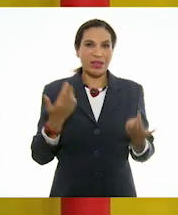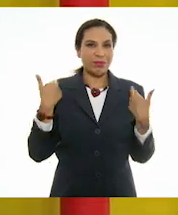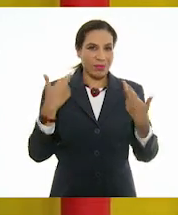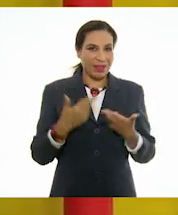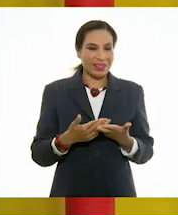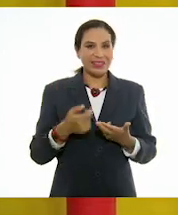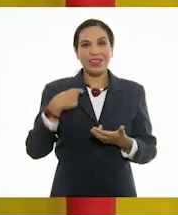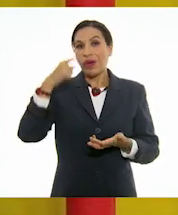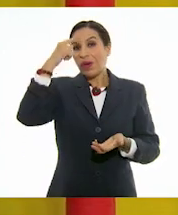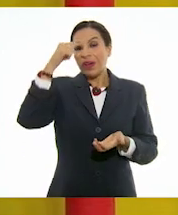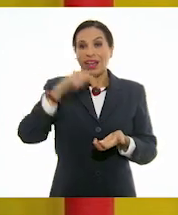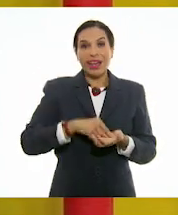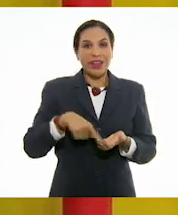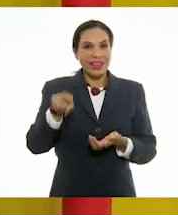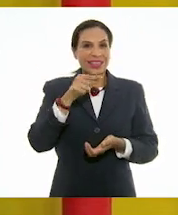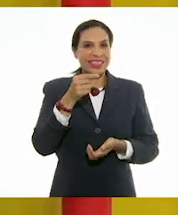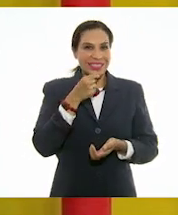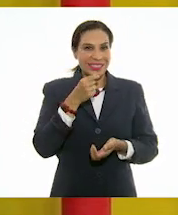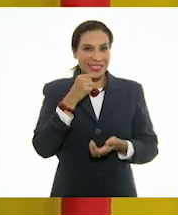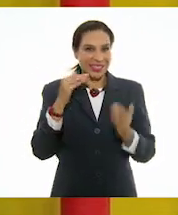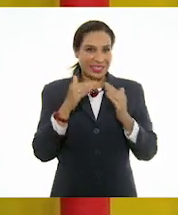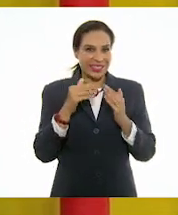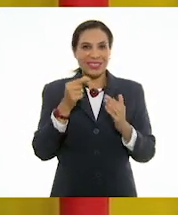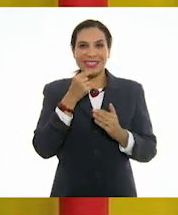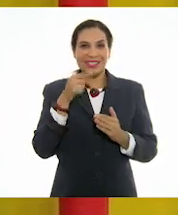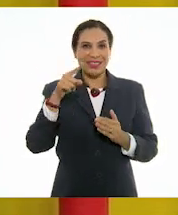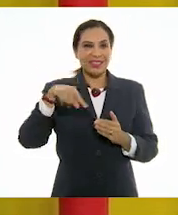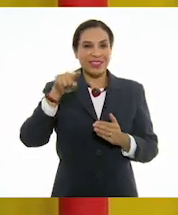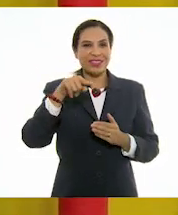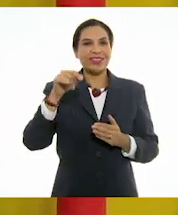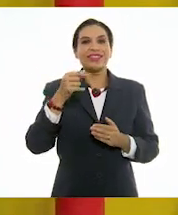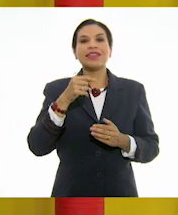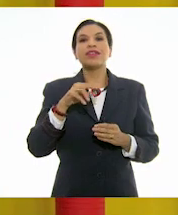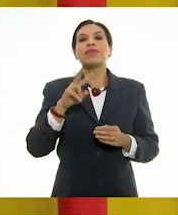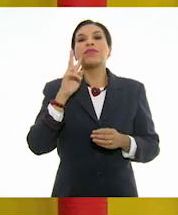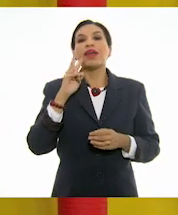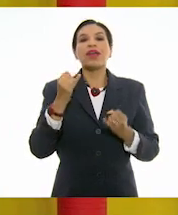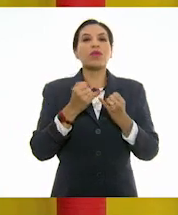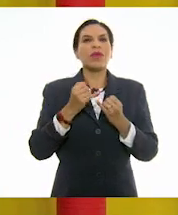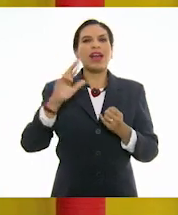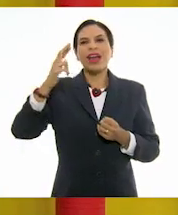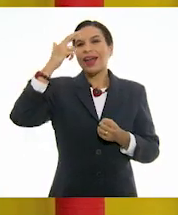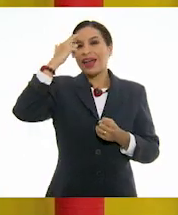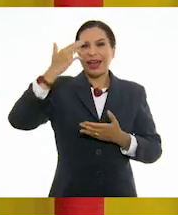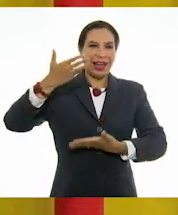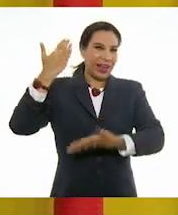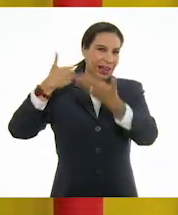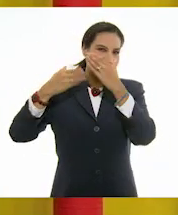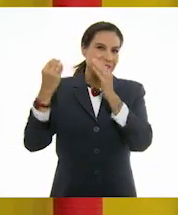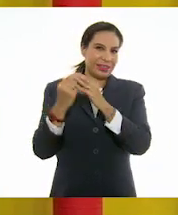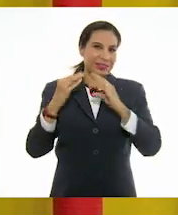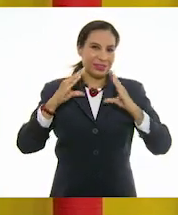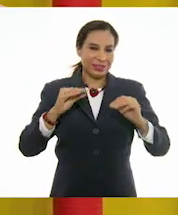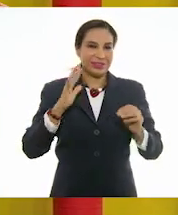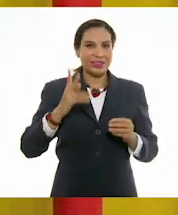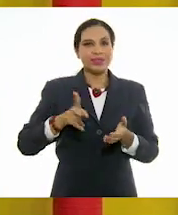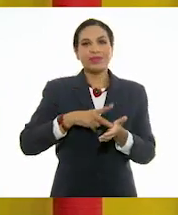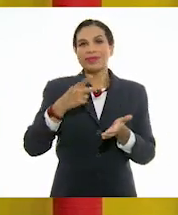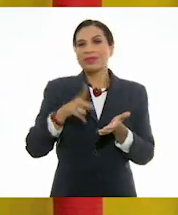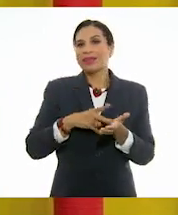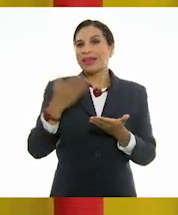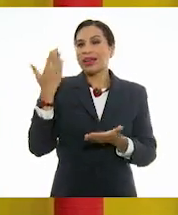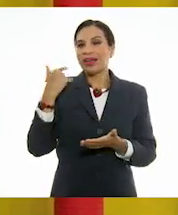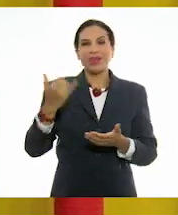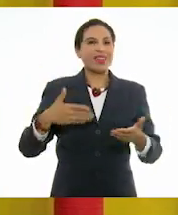maestro. Yo creo que las niñas ahí en casa y los niños, desde luego, además de recordar lo que ya habías mencionado en otras clases,